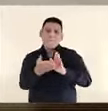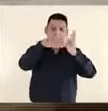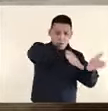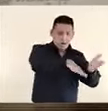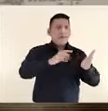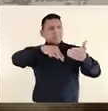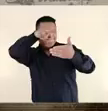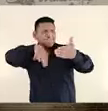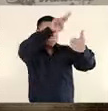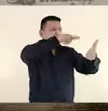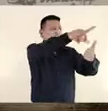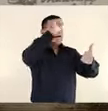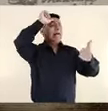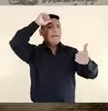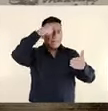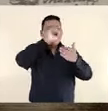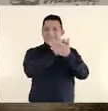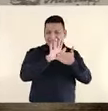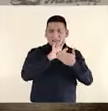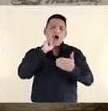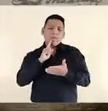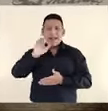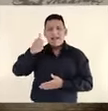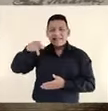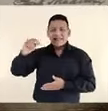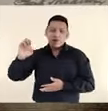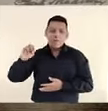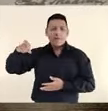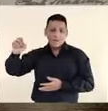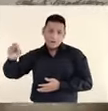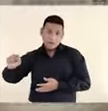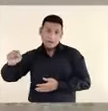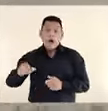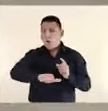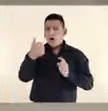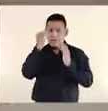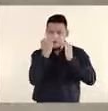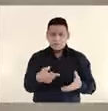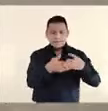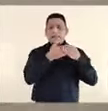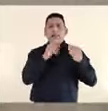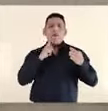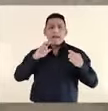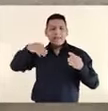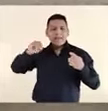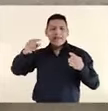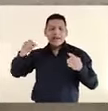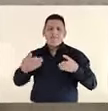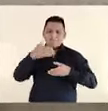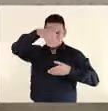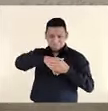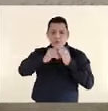fuera su habitación el rostro post-morte de la Santa pintada por Angelino Medoro, otra imagen de la santa que el héroe Miguel